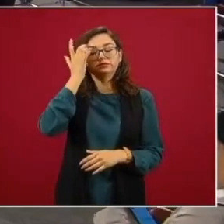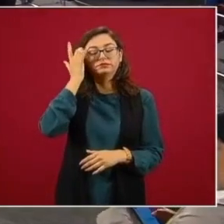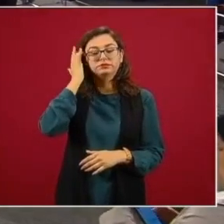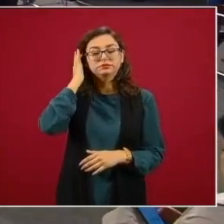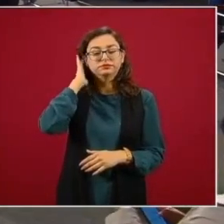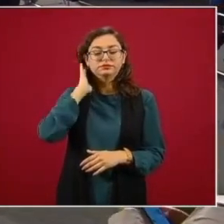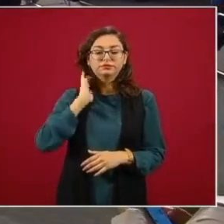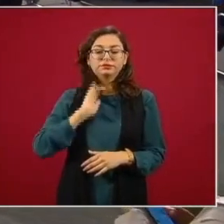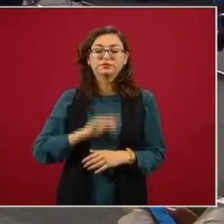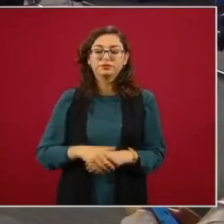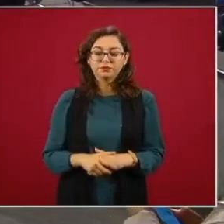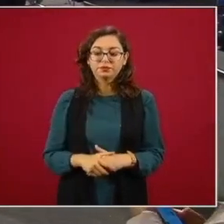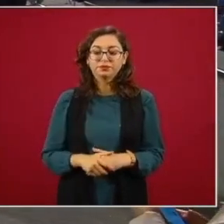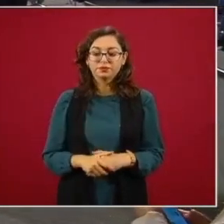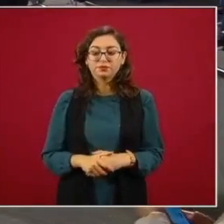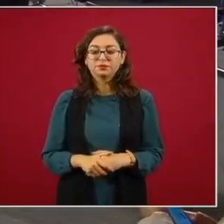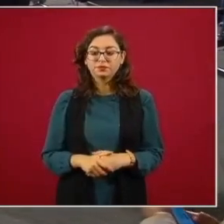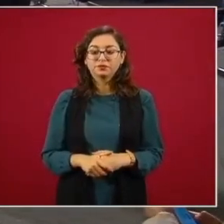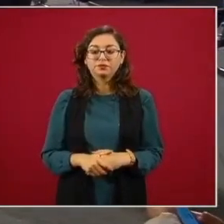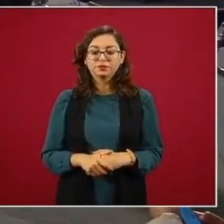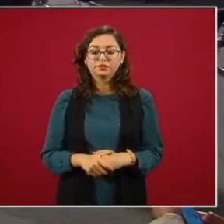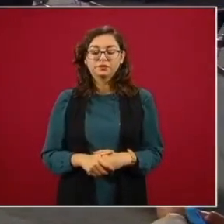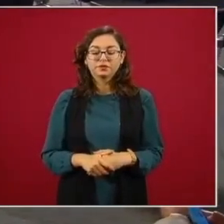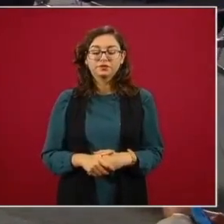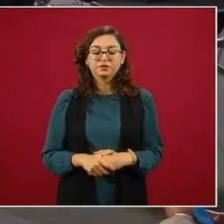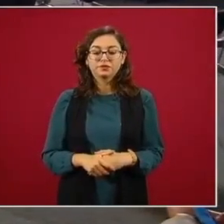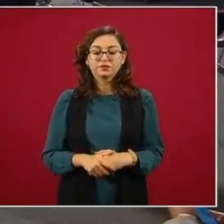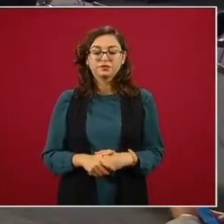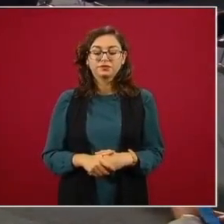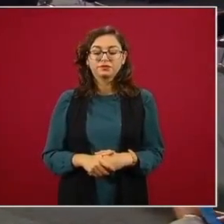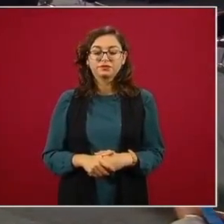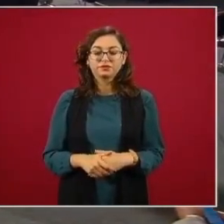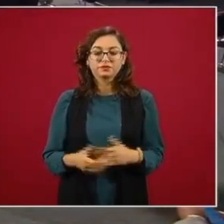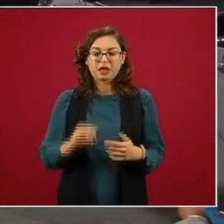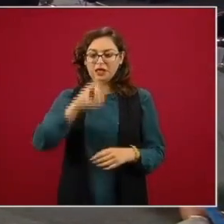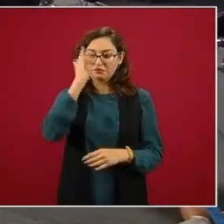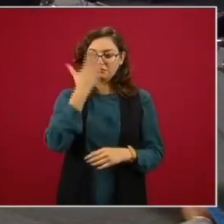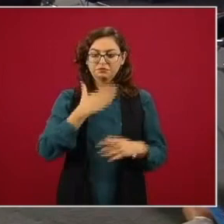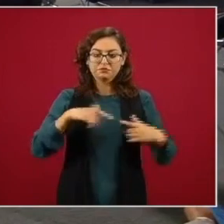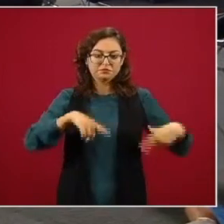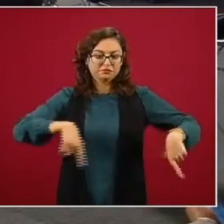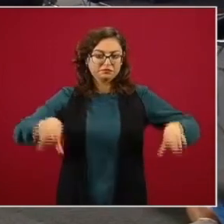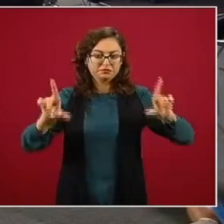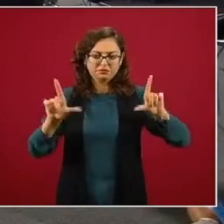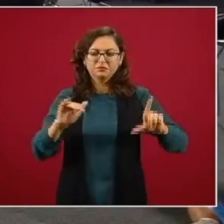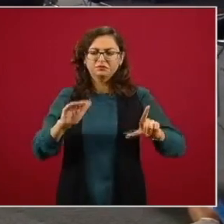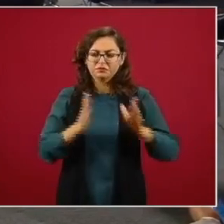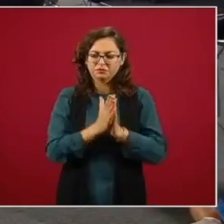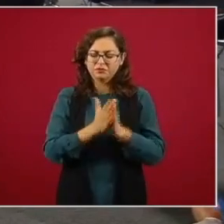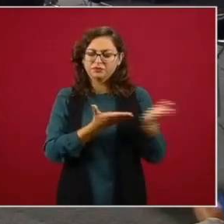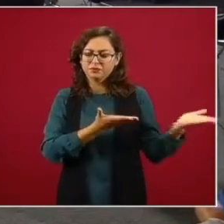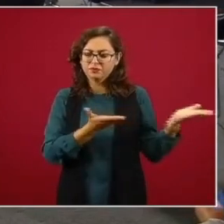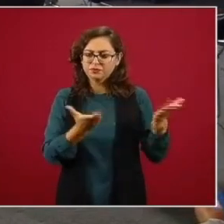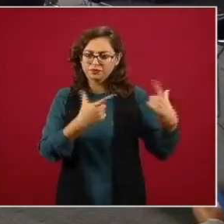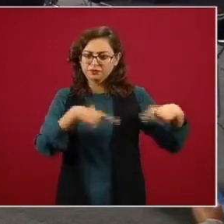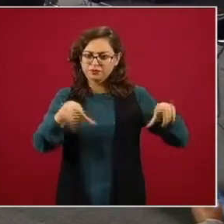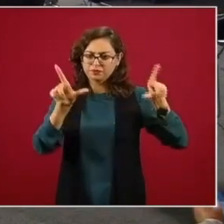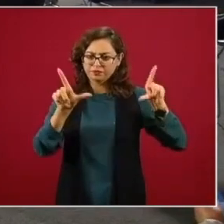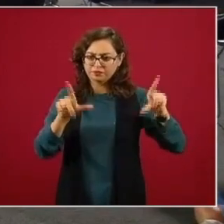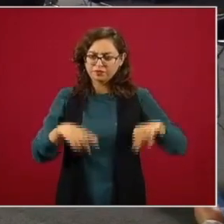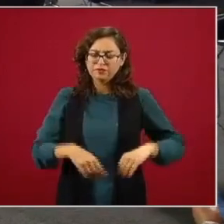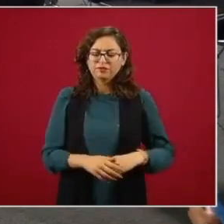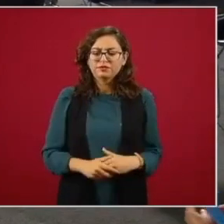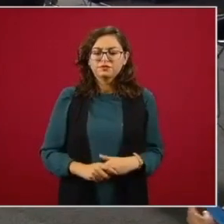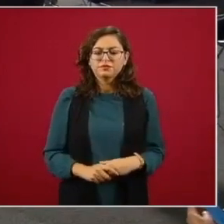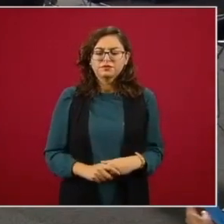sí y no tienen la imagen entonces este